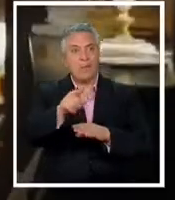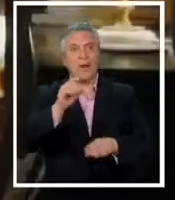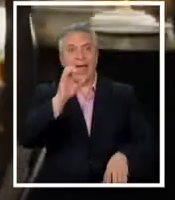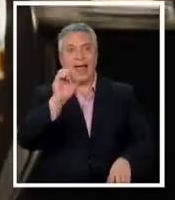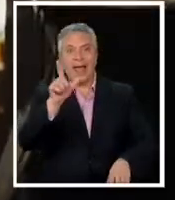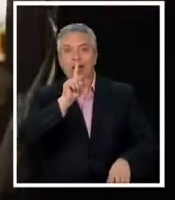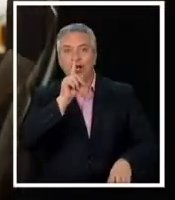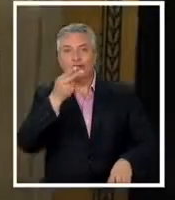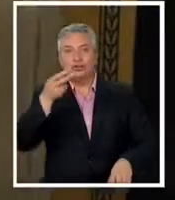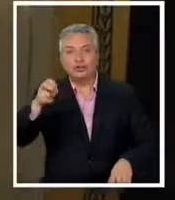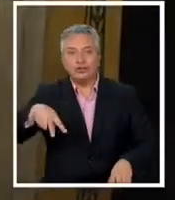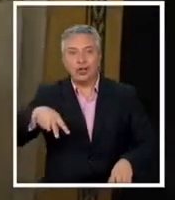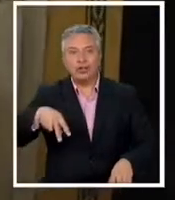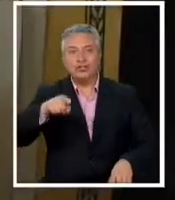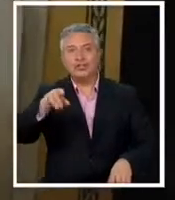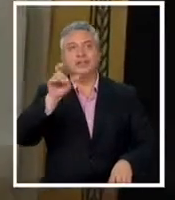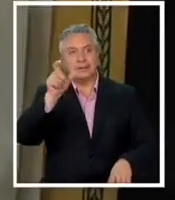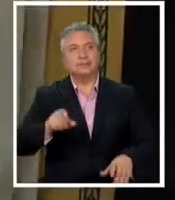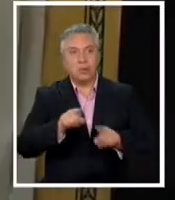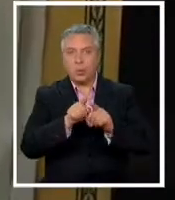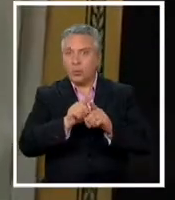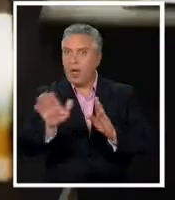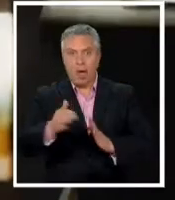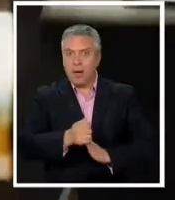Elton John lo puso liderando las listas